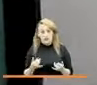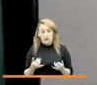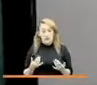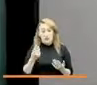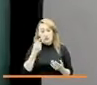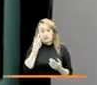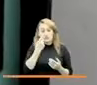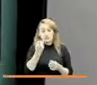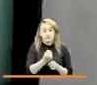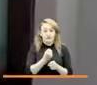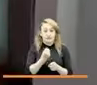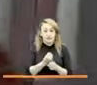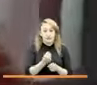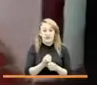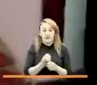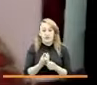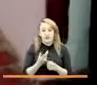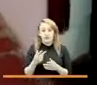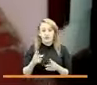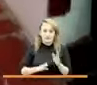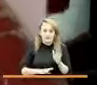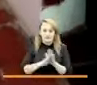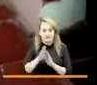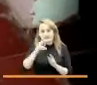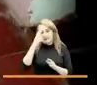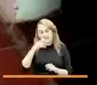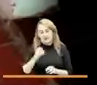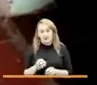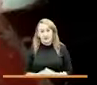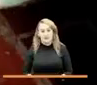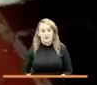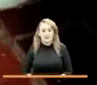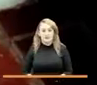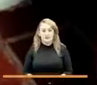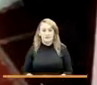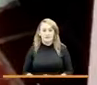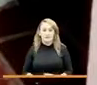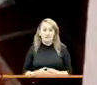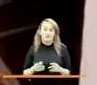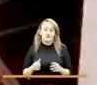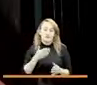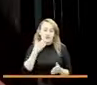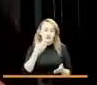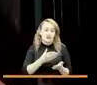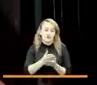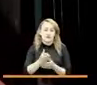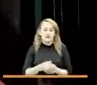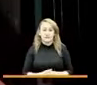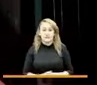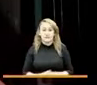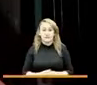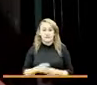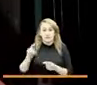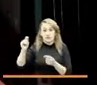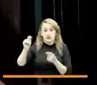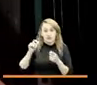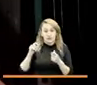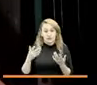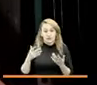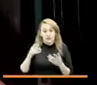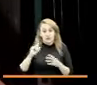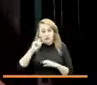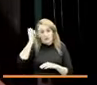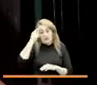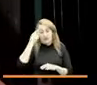empleo para poder salir adelante con mi niño y tener una mejor estabilidad. El subsidio que me entrega el gobierno es